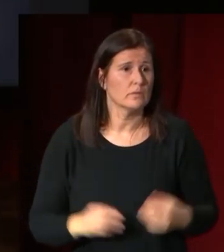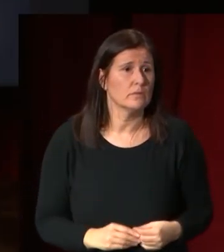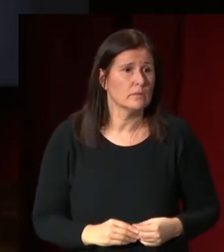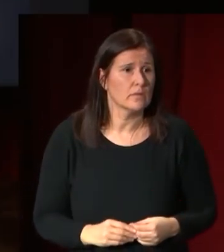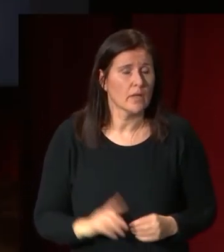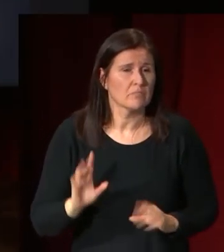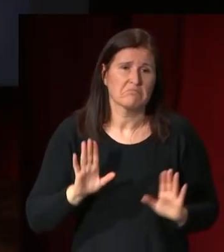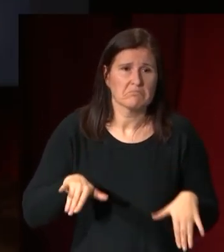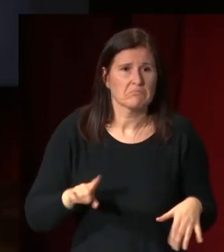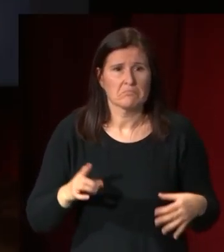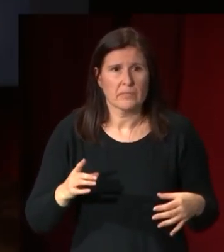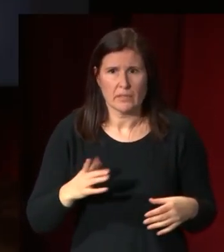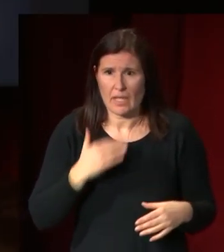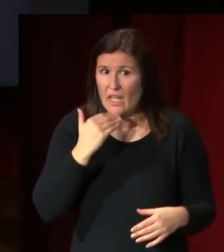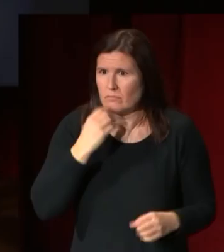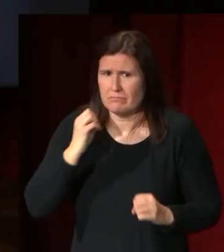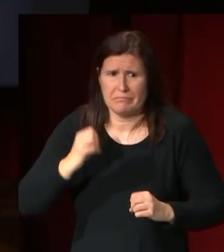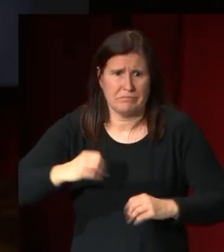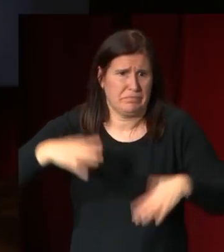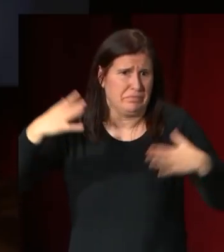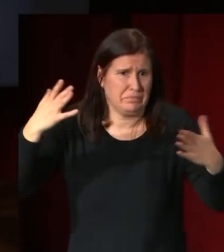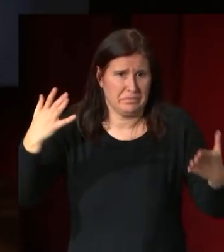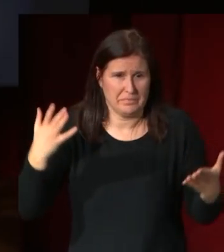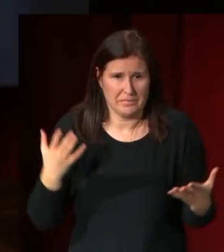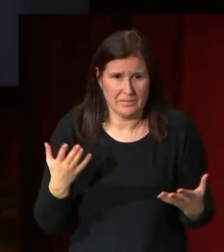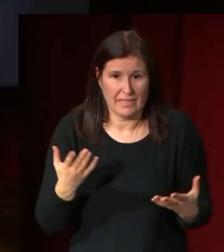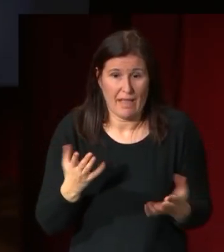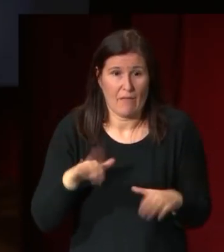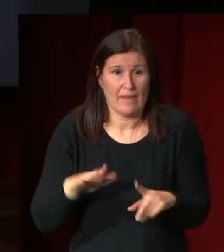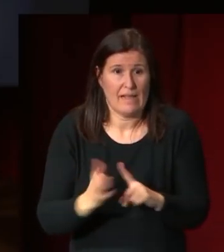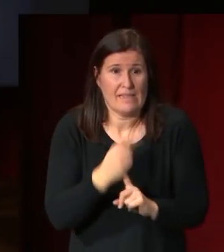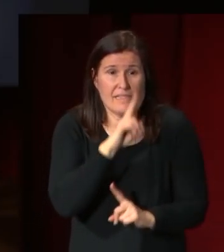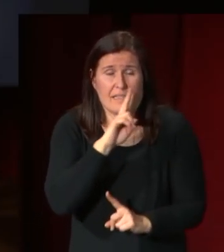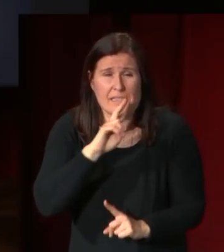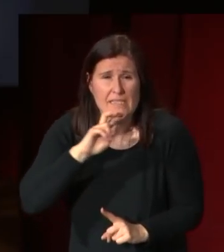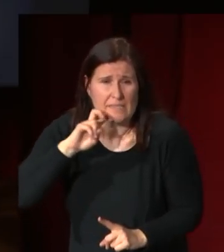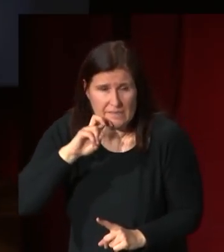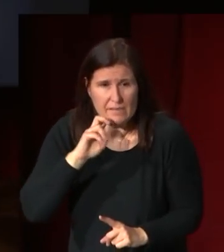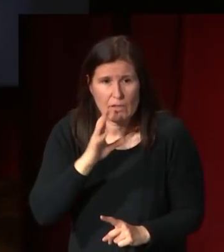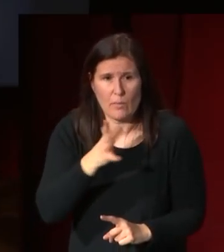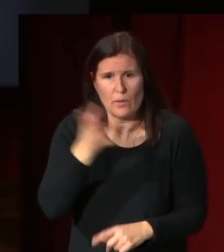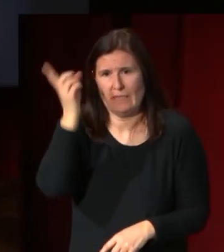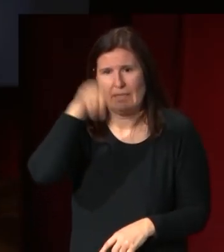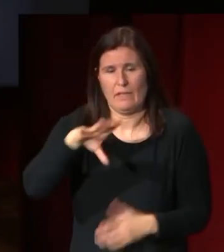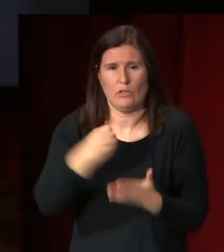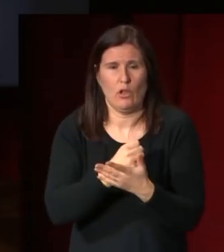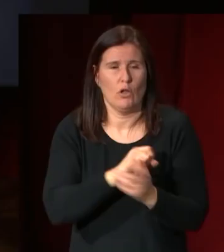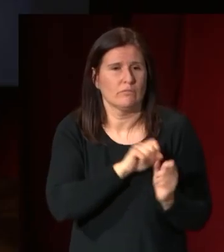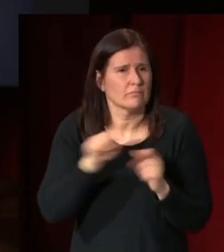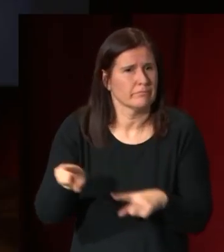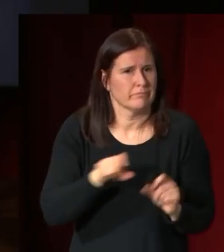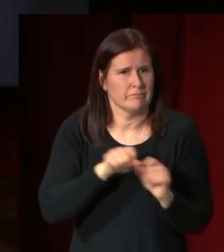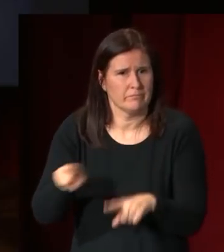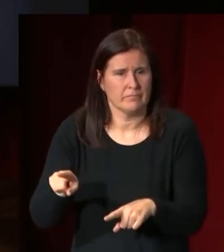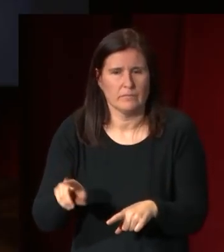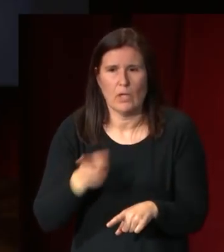realmente es un milagro como muchas otras que las tengamos hoy porque saben que todos los envíos que se hacían